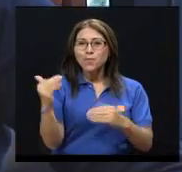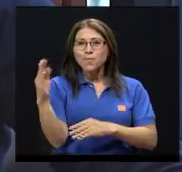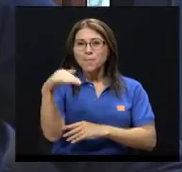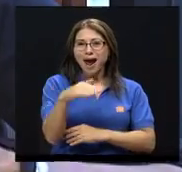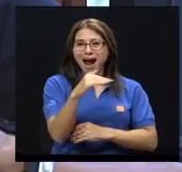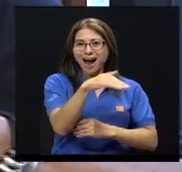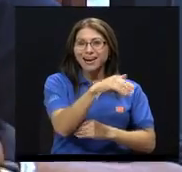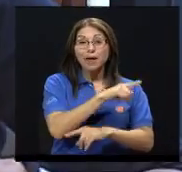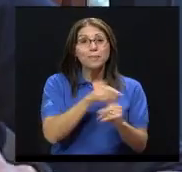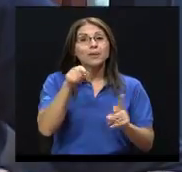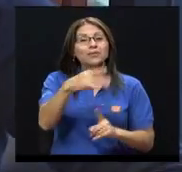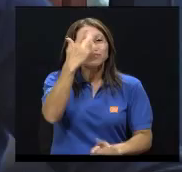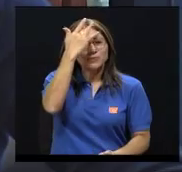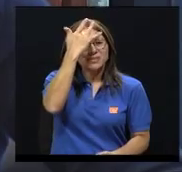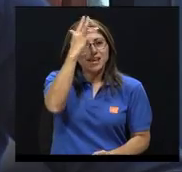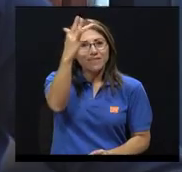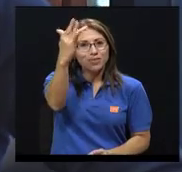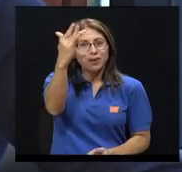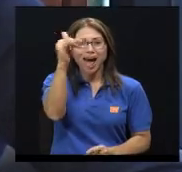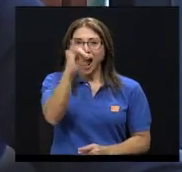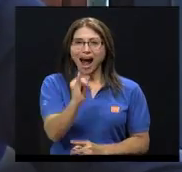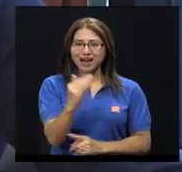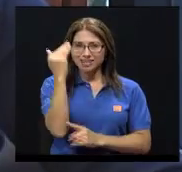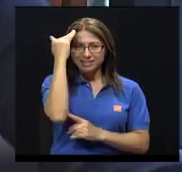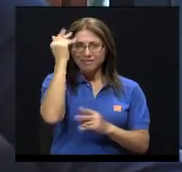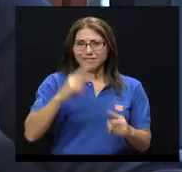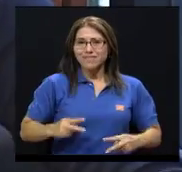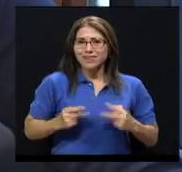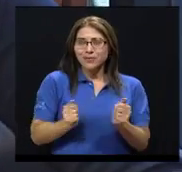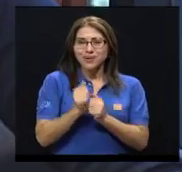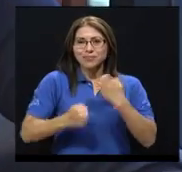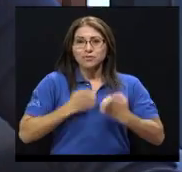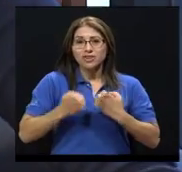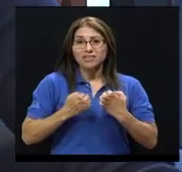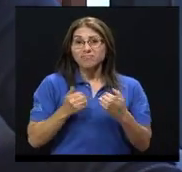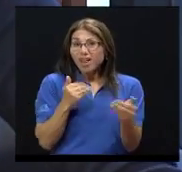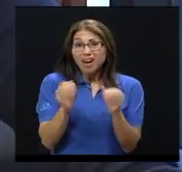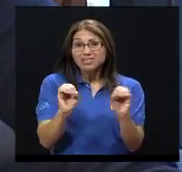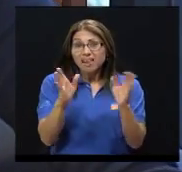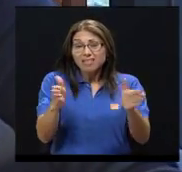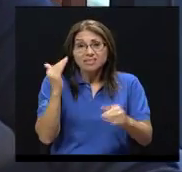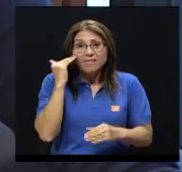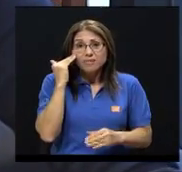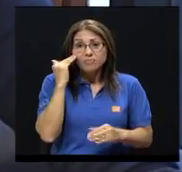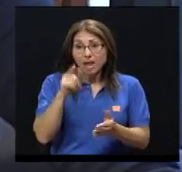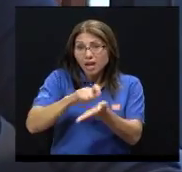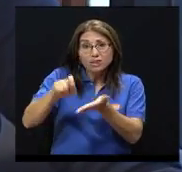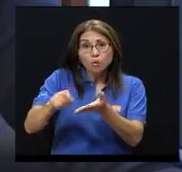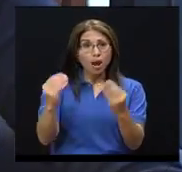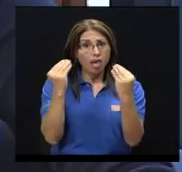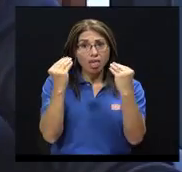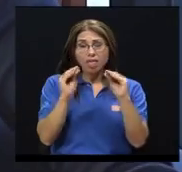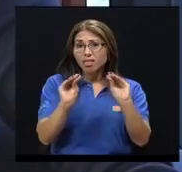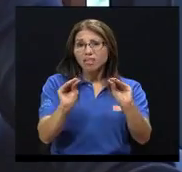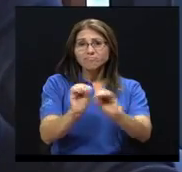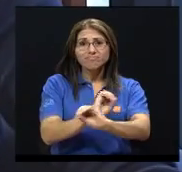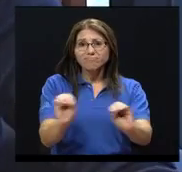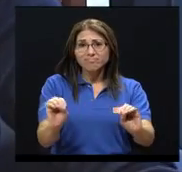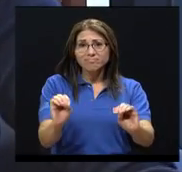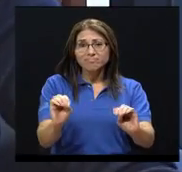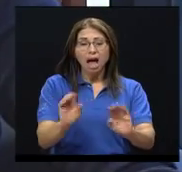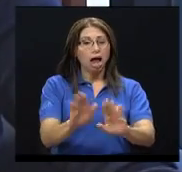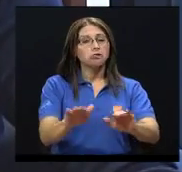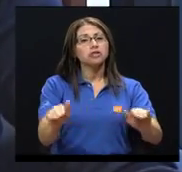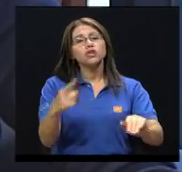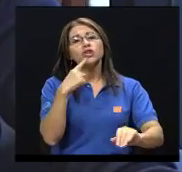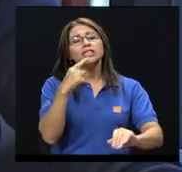sabiduría, es un arte de saber vivir con las emociones que casi nadie conoce, no nos lo enseñan en la escuela. A los chiquitos lo